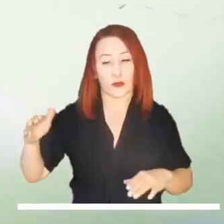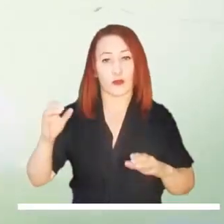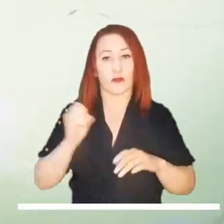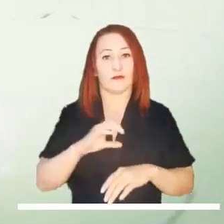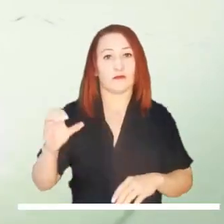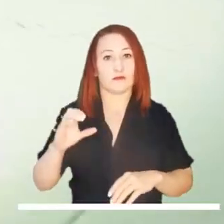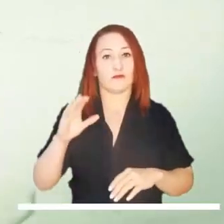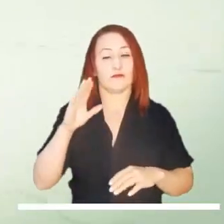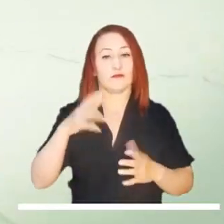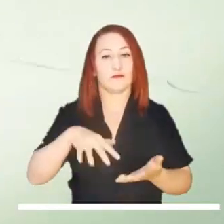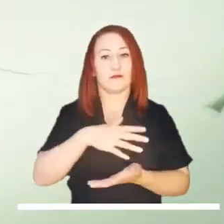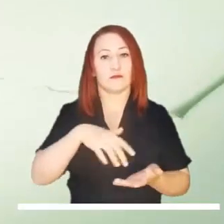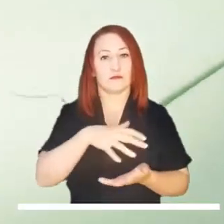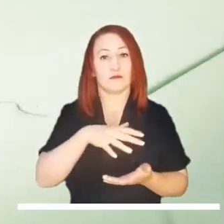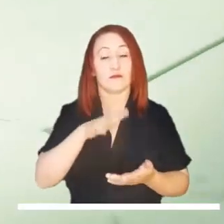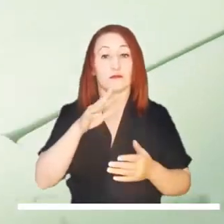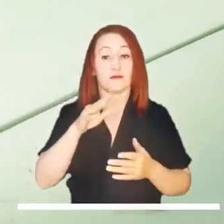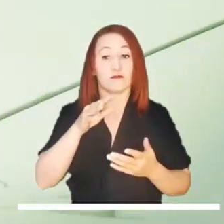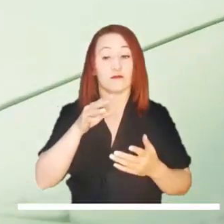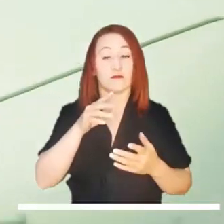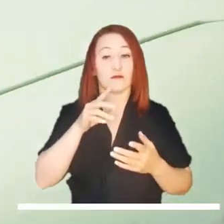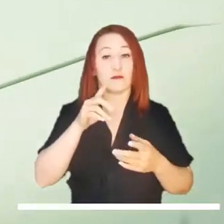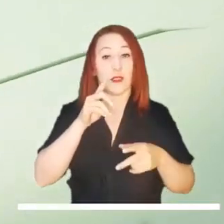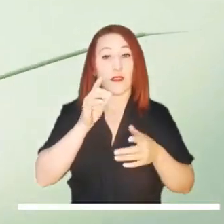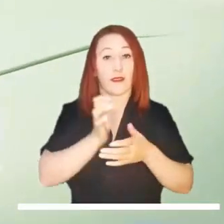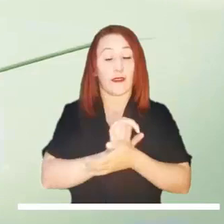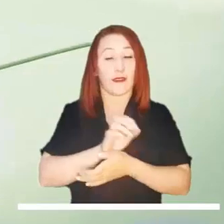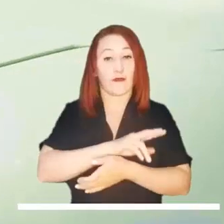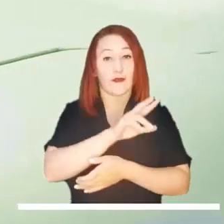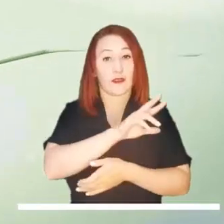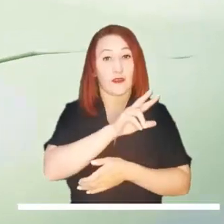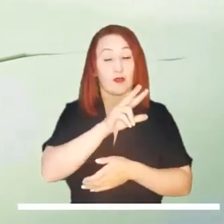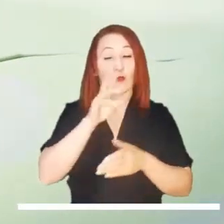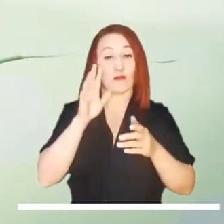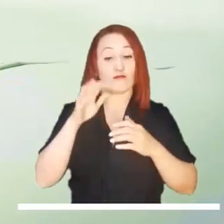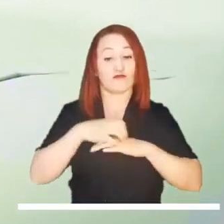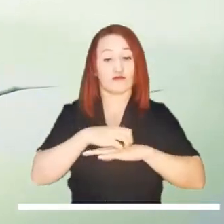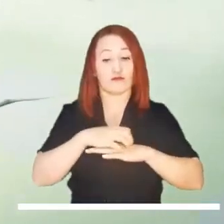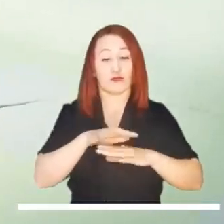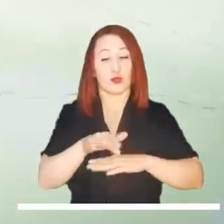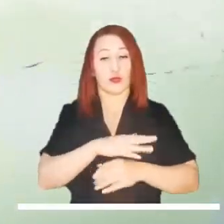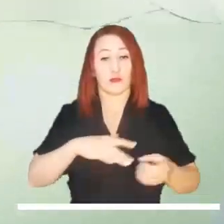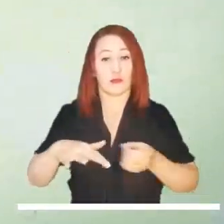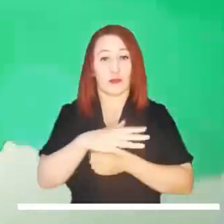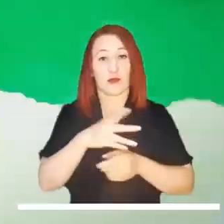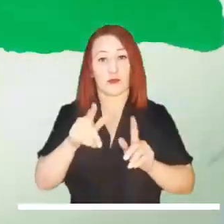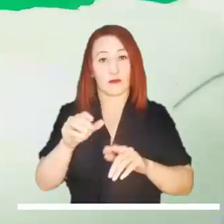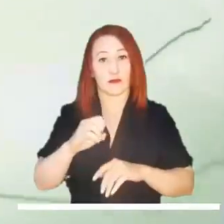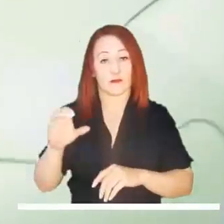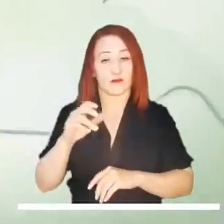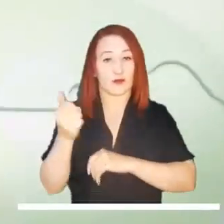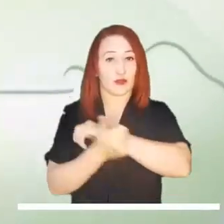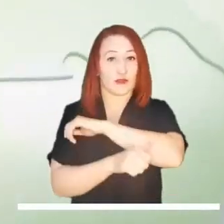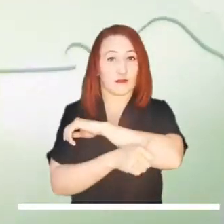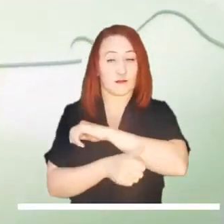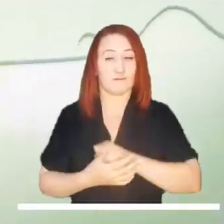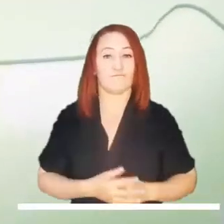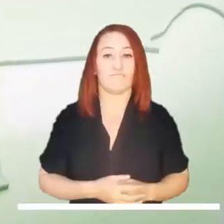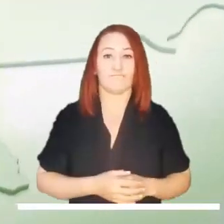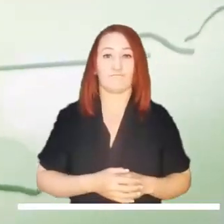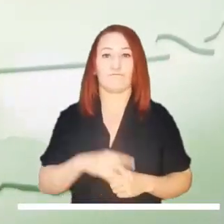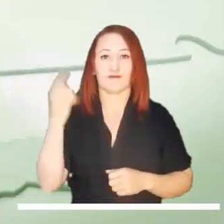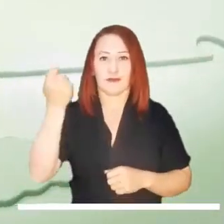Antioquia, occidente de los Santanderes y en sectores puntuales del eje cafetero, Tolima y Cundinamarca y occidente de